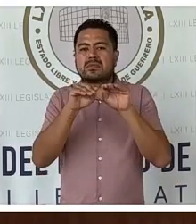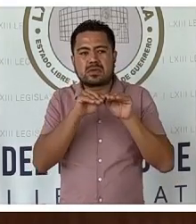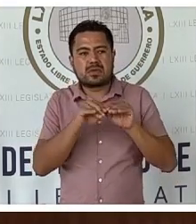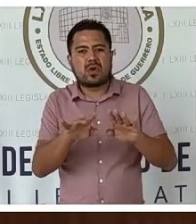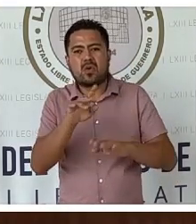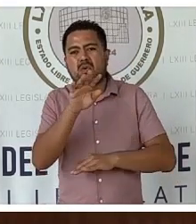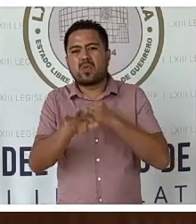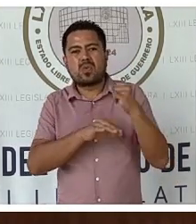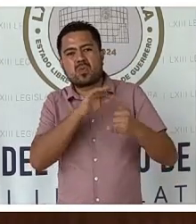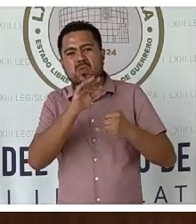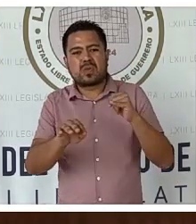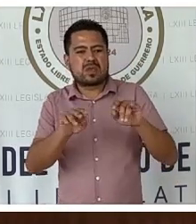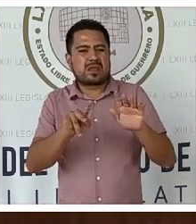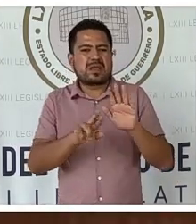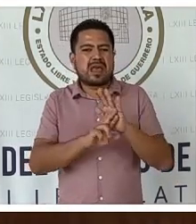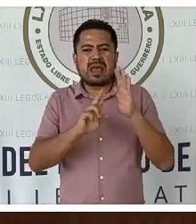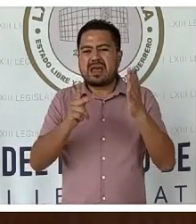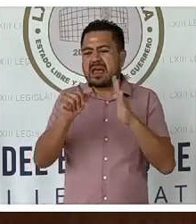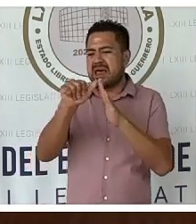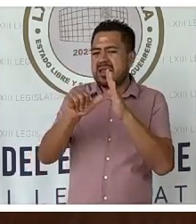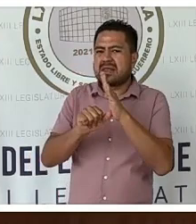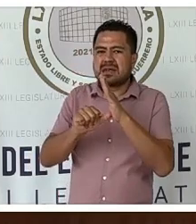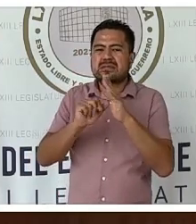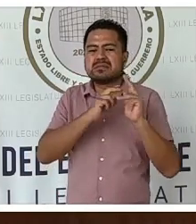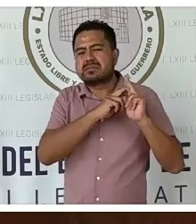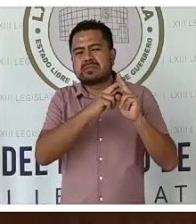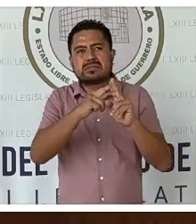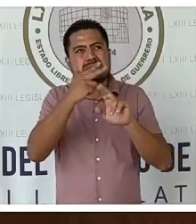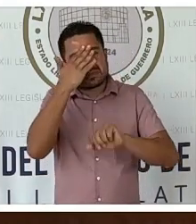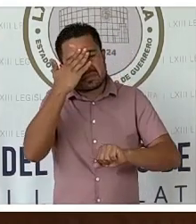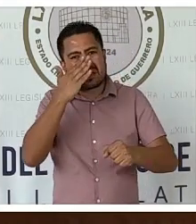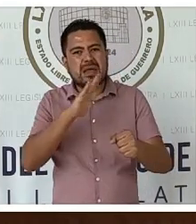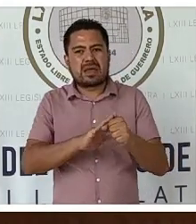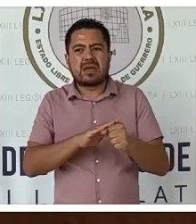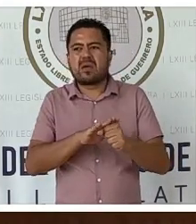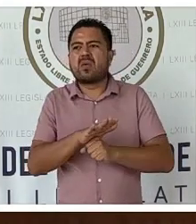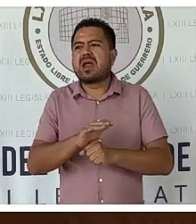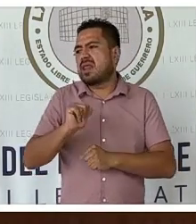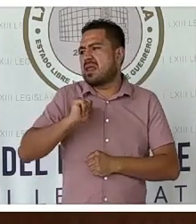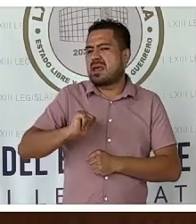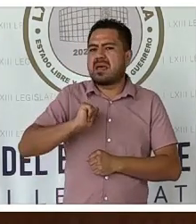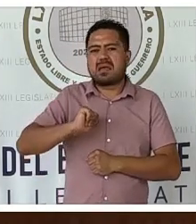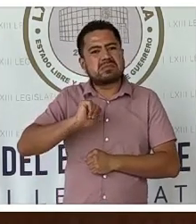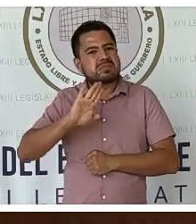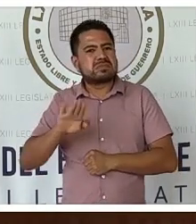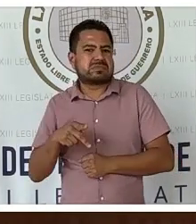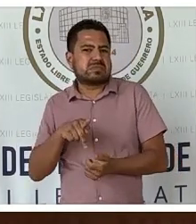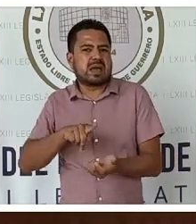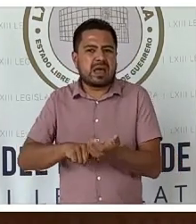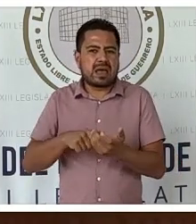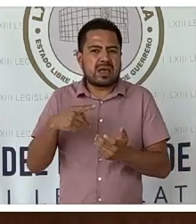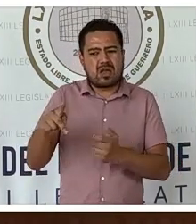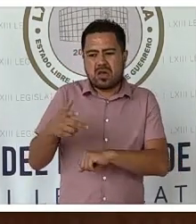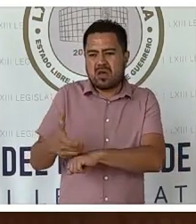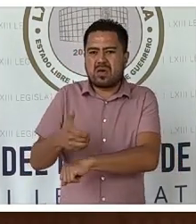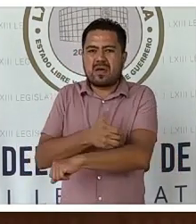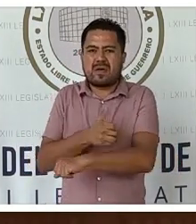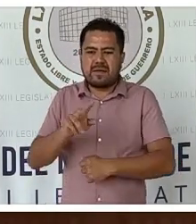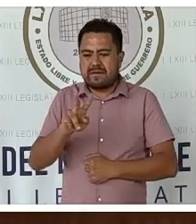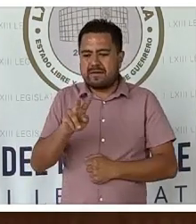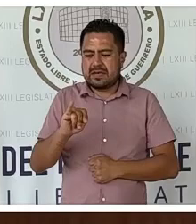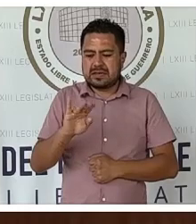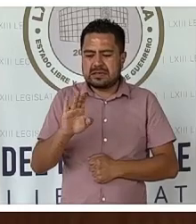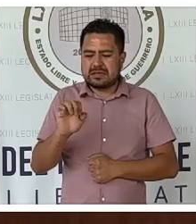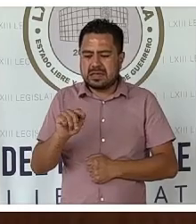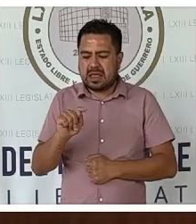último artículo, conmemorando la trayectoria del ese entonces recién fallecido compañero Vicente